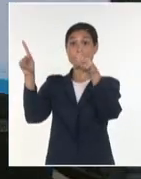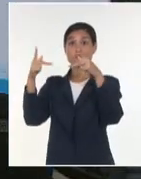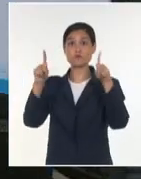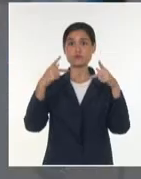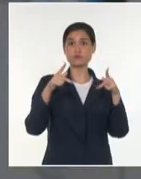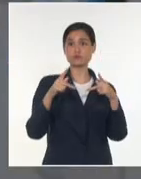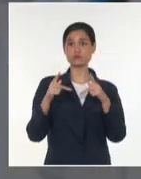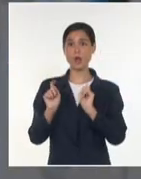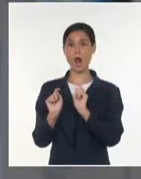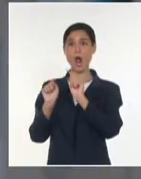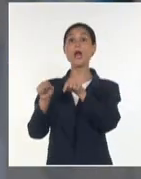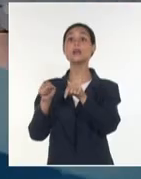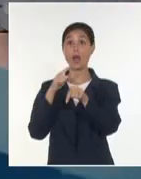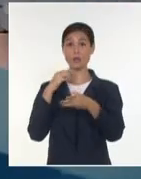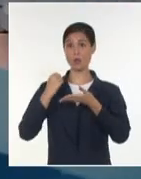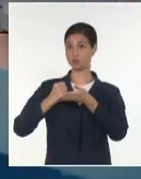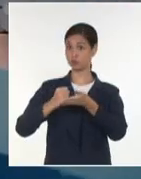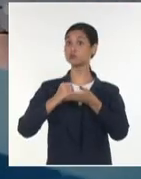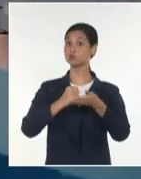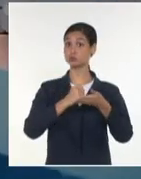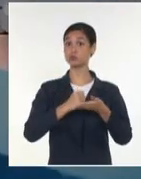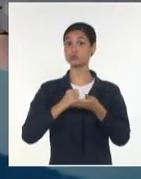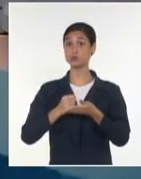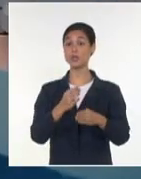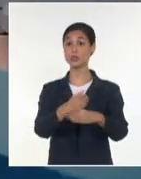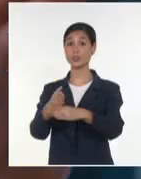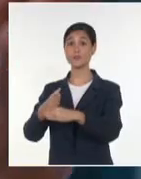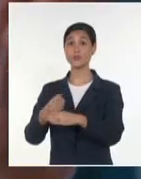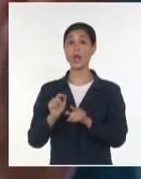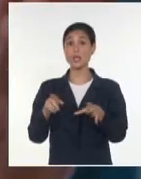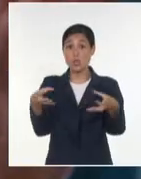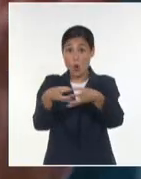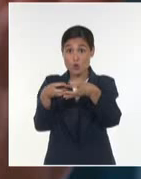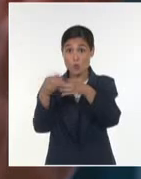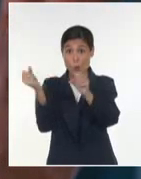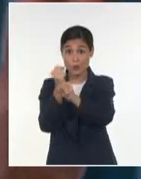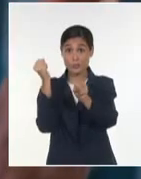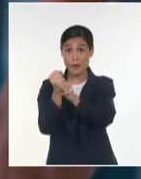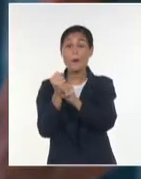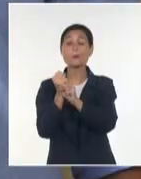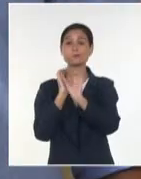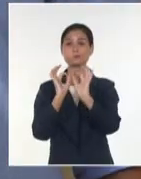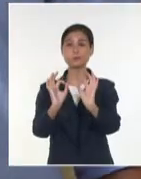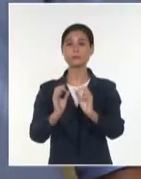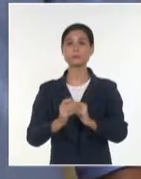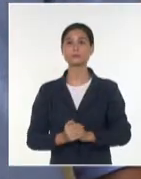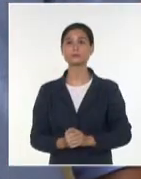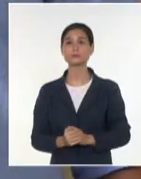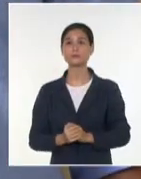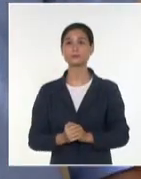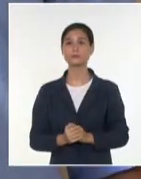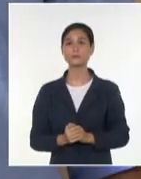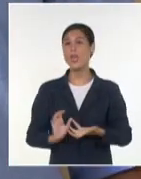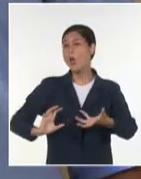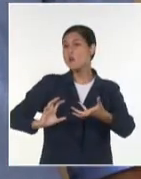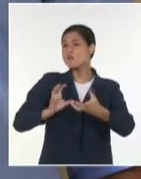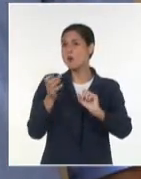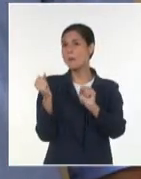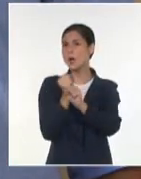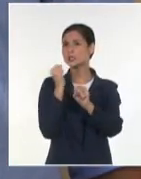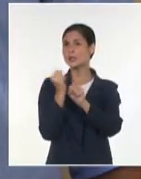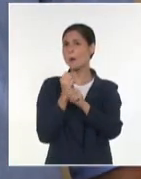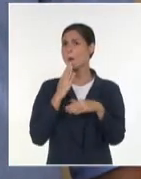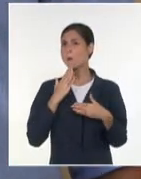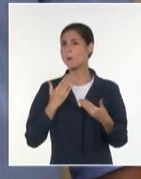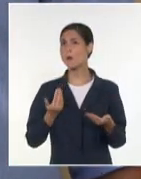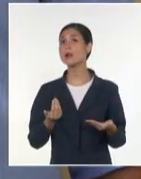del conocimiento más diversas forman parte del equipo de trabajo. Una de las características que distingue el proyecto Industria 4.0 en AICA